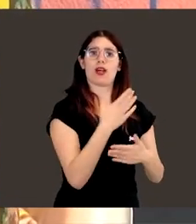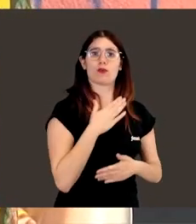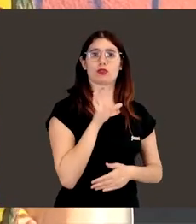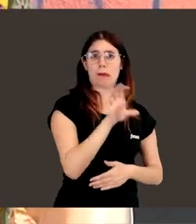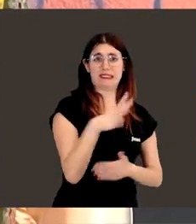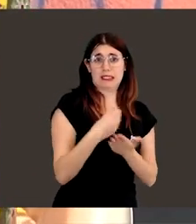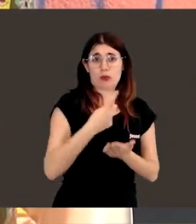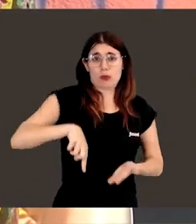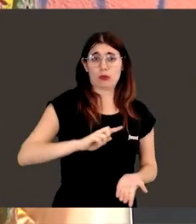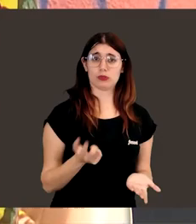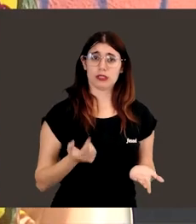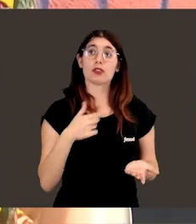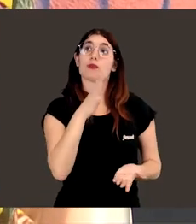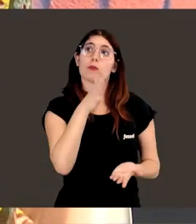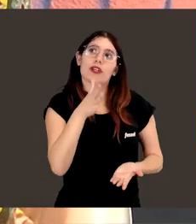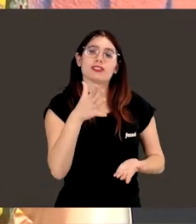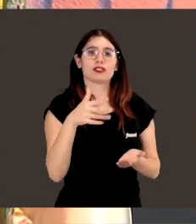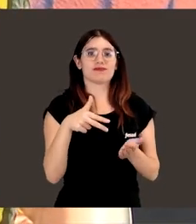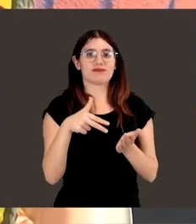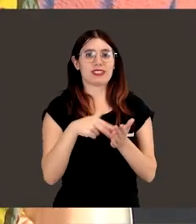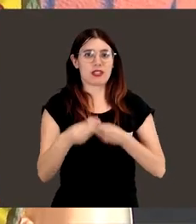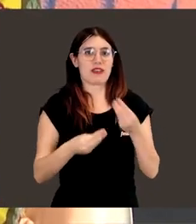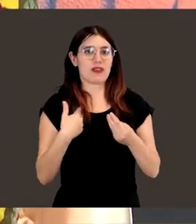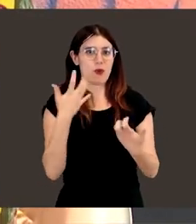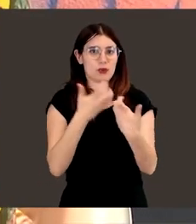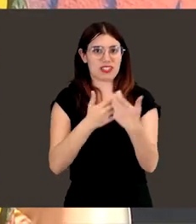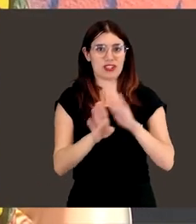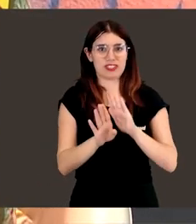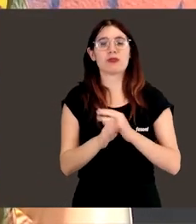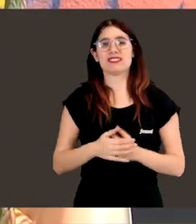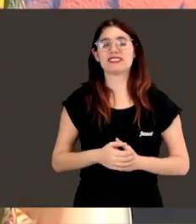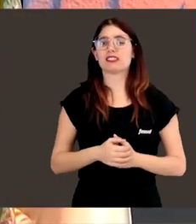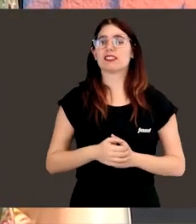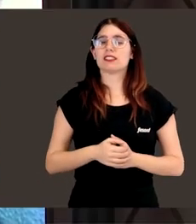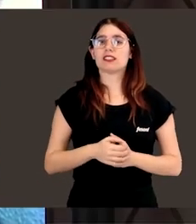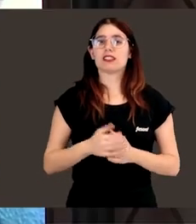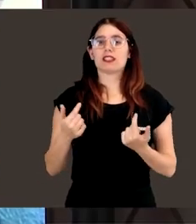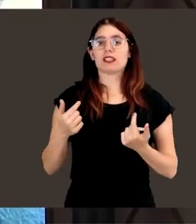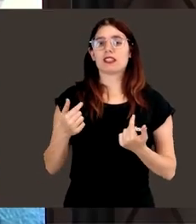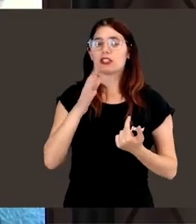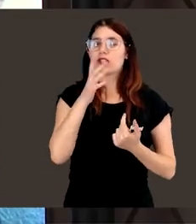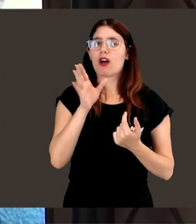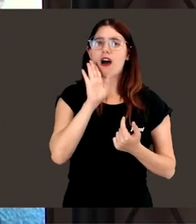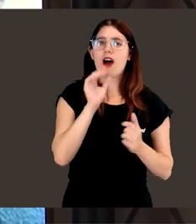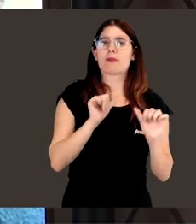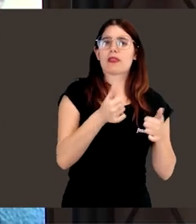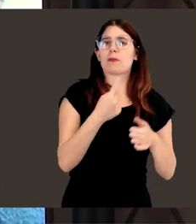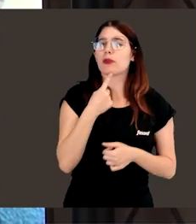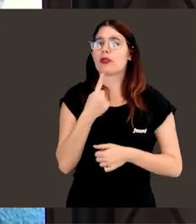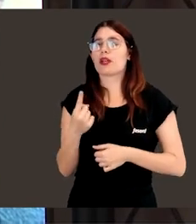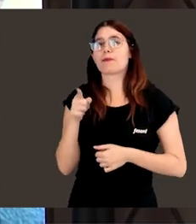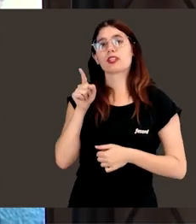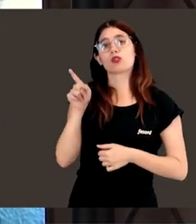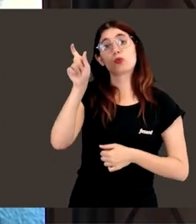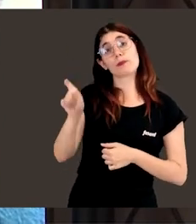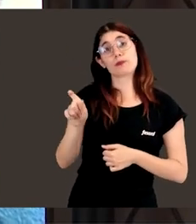país, y por eso estamos aquí. Luchando, Luchando. Decía al principio, Laura, que eres una